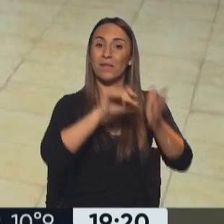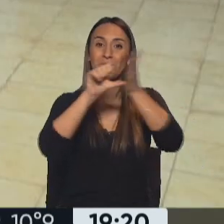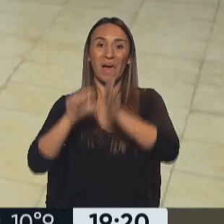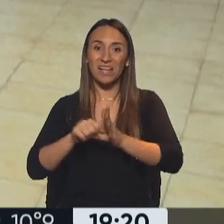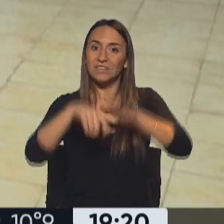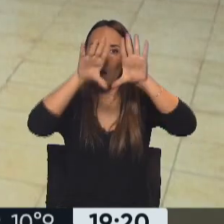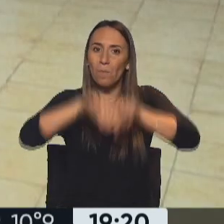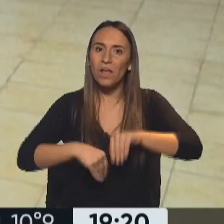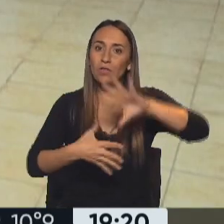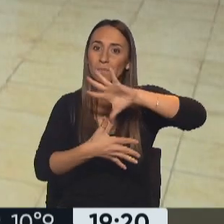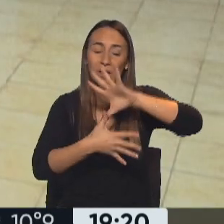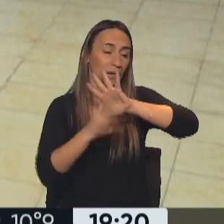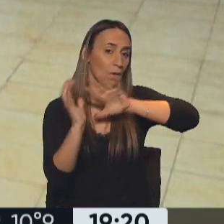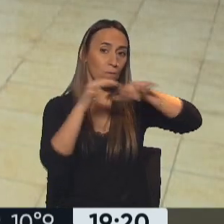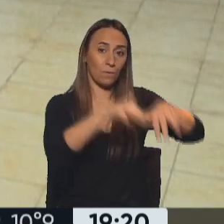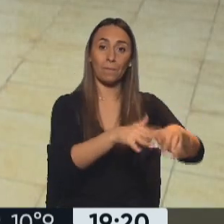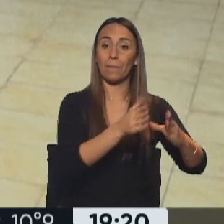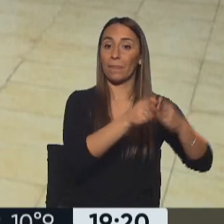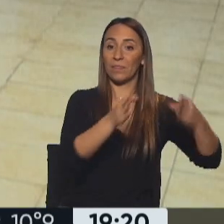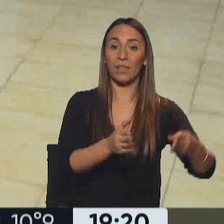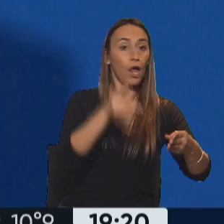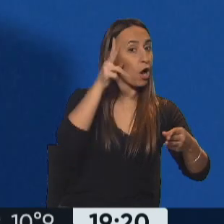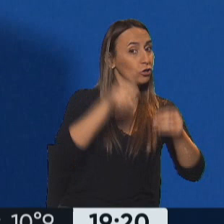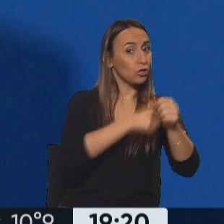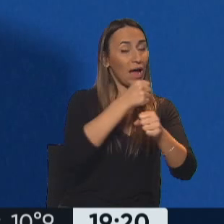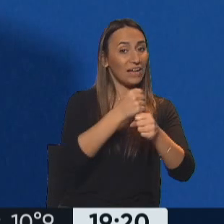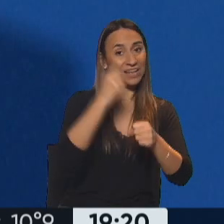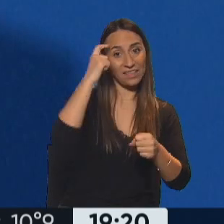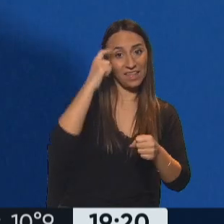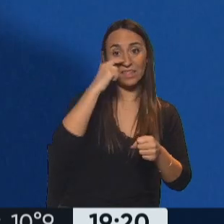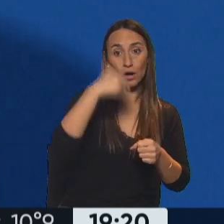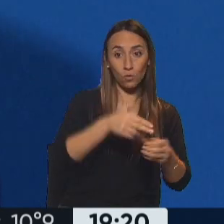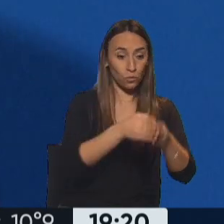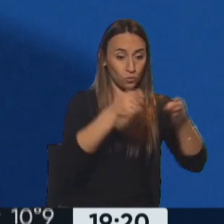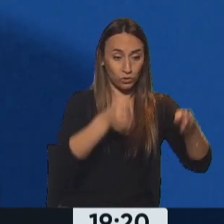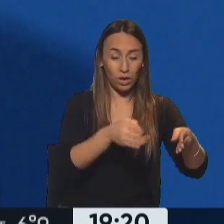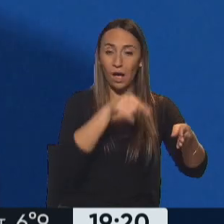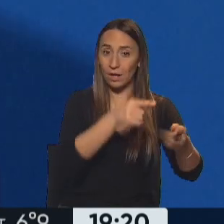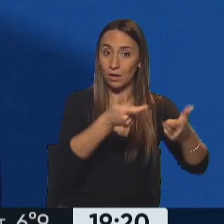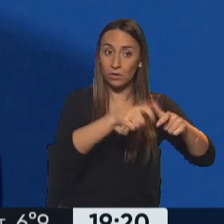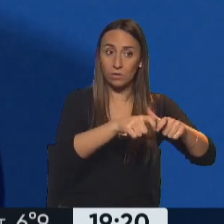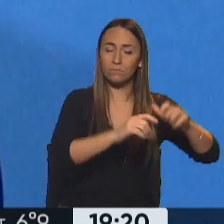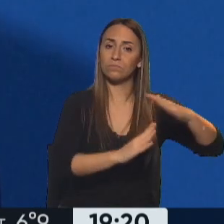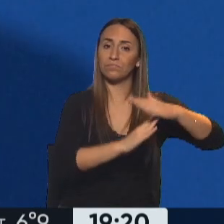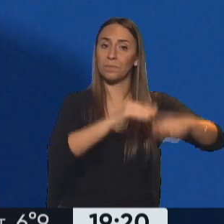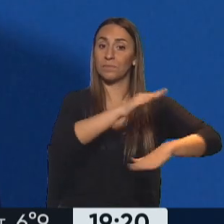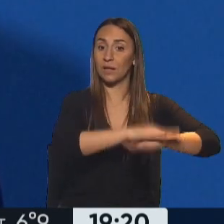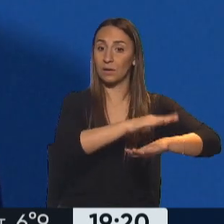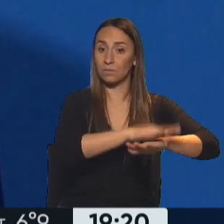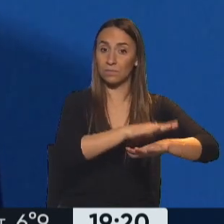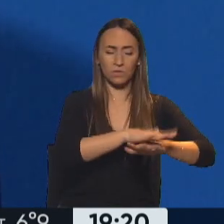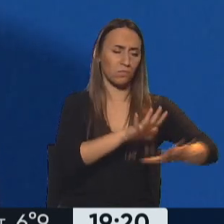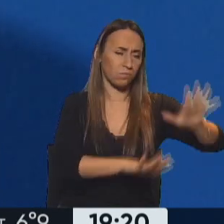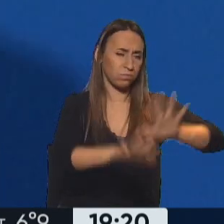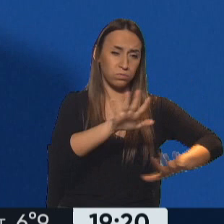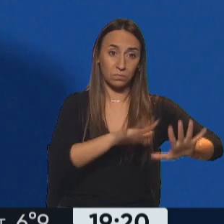Ángeles del 8 al 10 de junio y que ejerce en estos momentos presiones